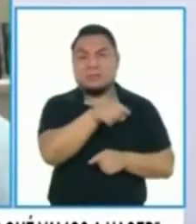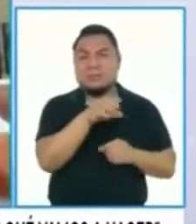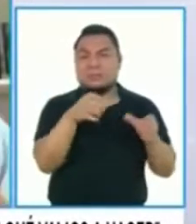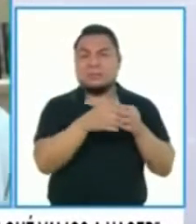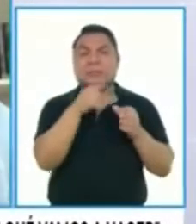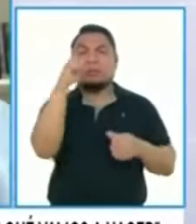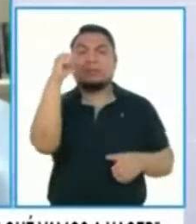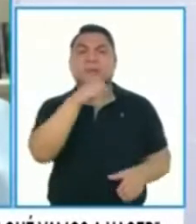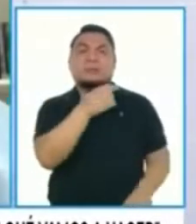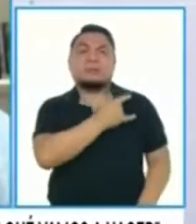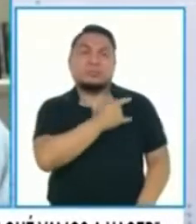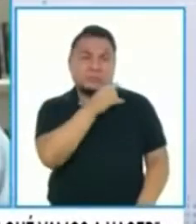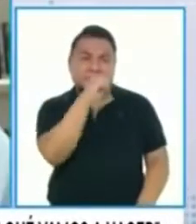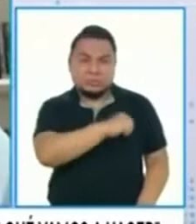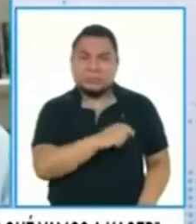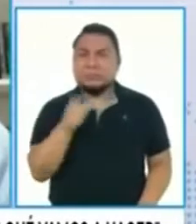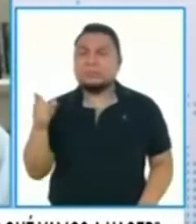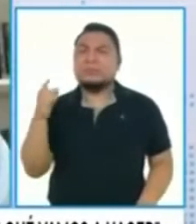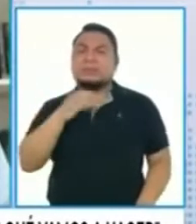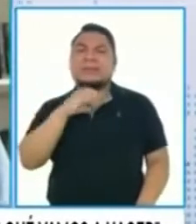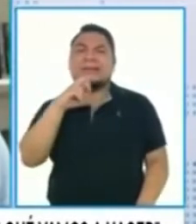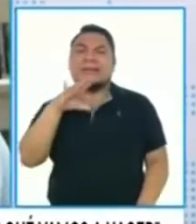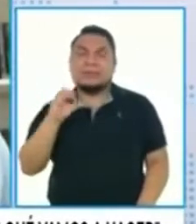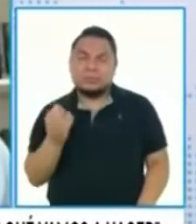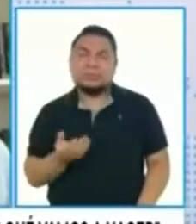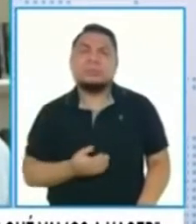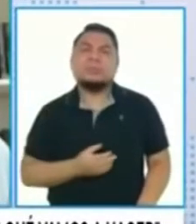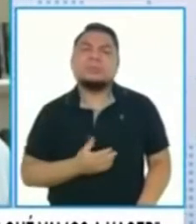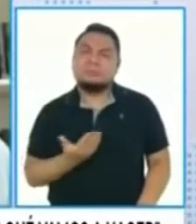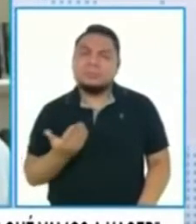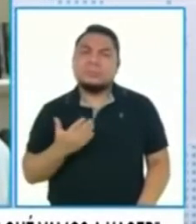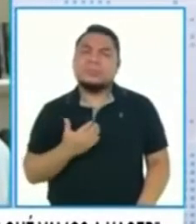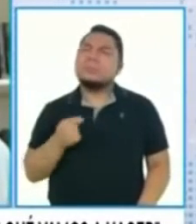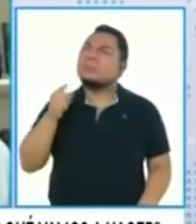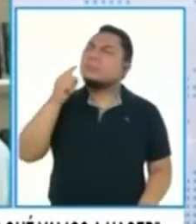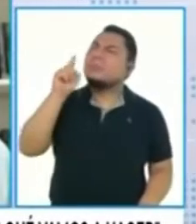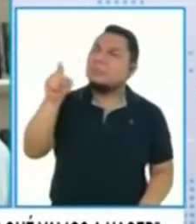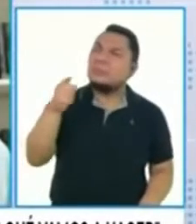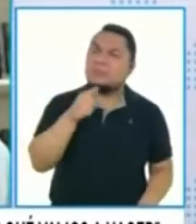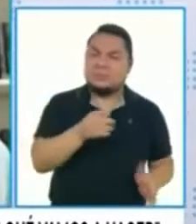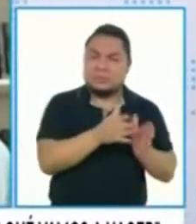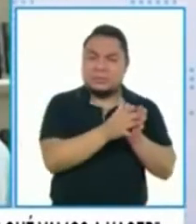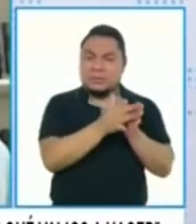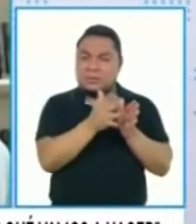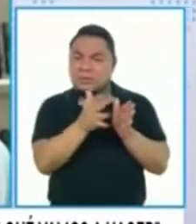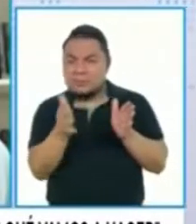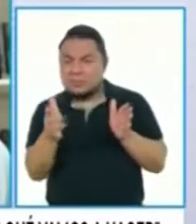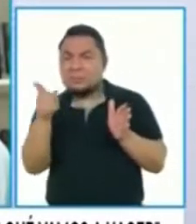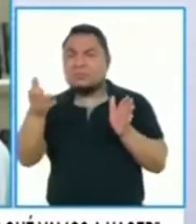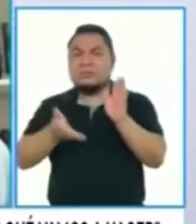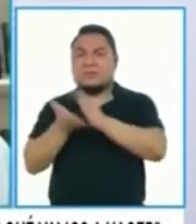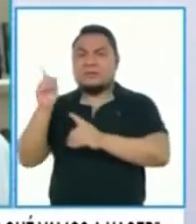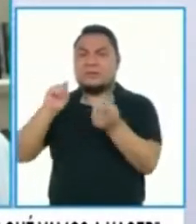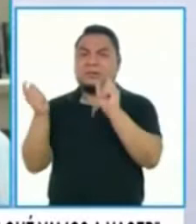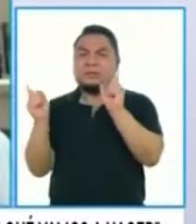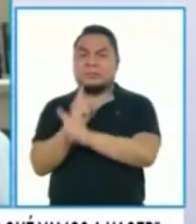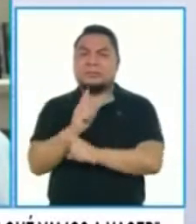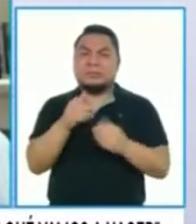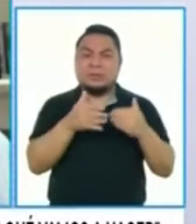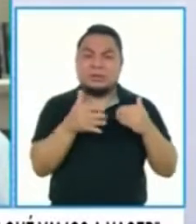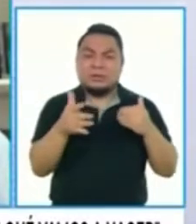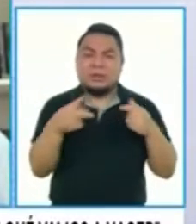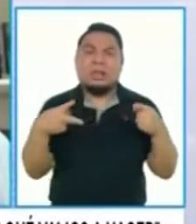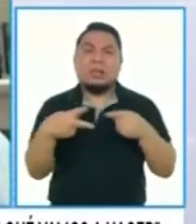dedicando heredia... Entonces, no se siguió, pues, se dejó en un punto y simplemente se quedó estancado y no se siguió los